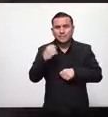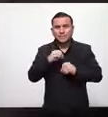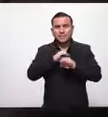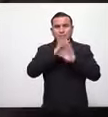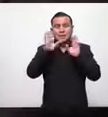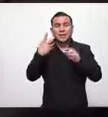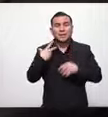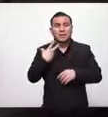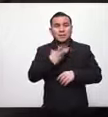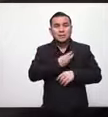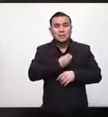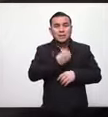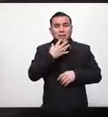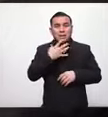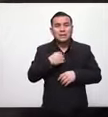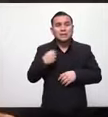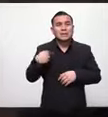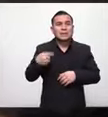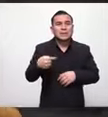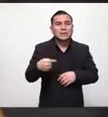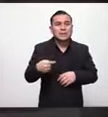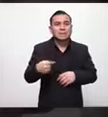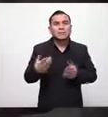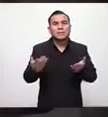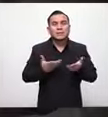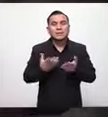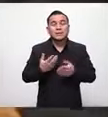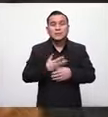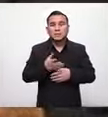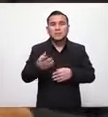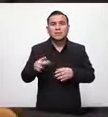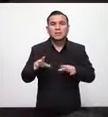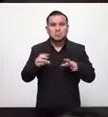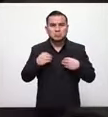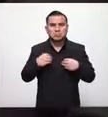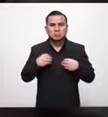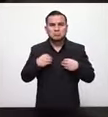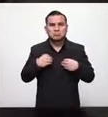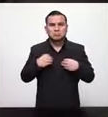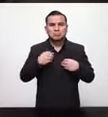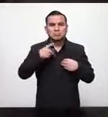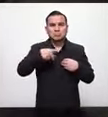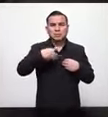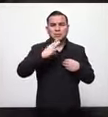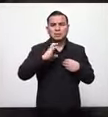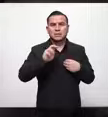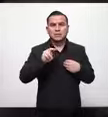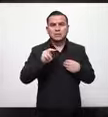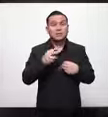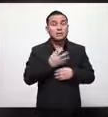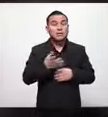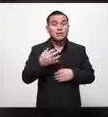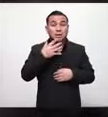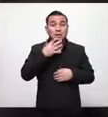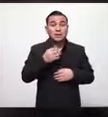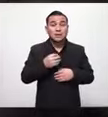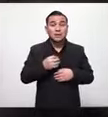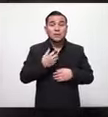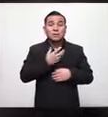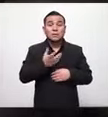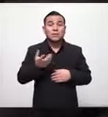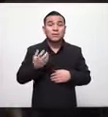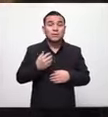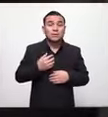y nosotros siempre hemos estado anuentes como PCN a dar los votos pero el grito